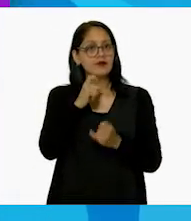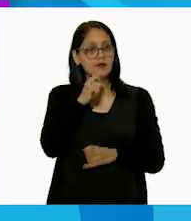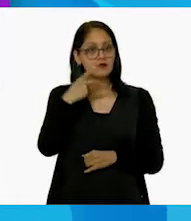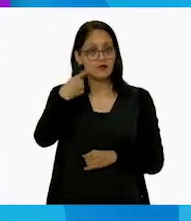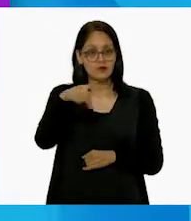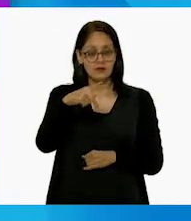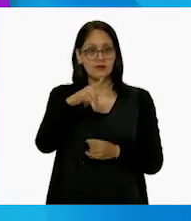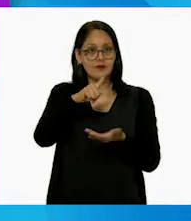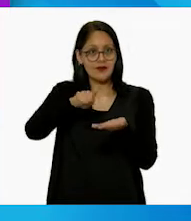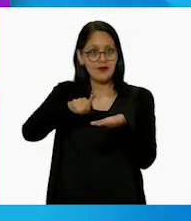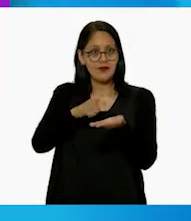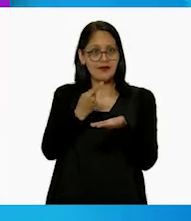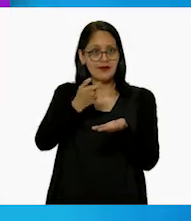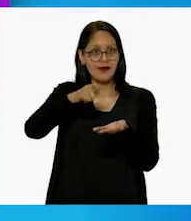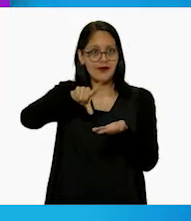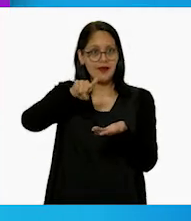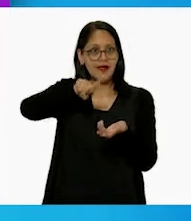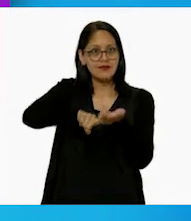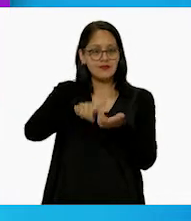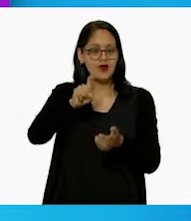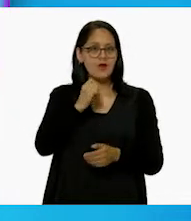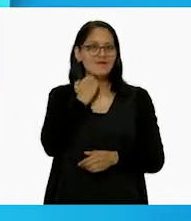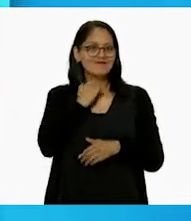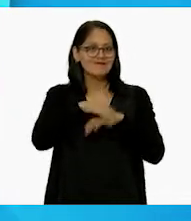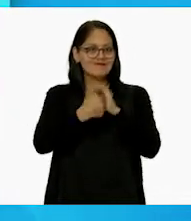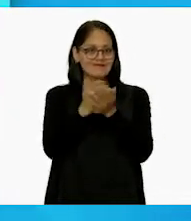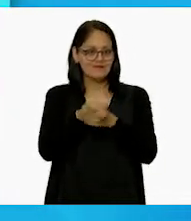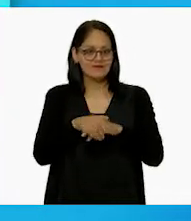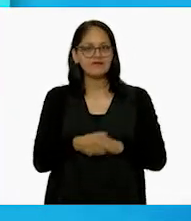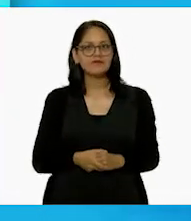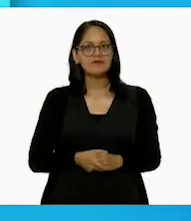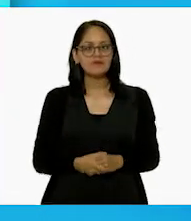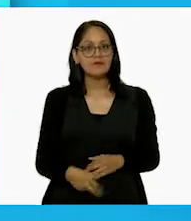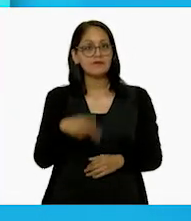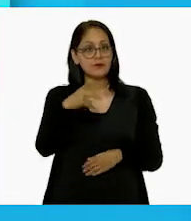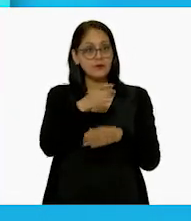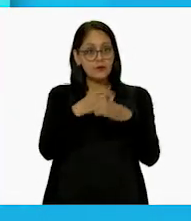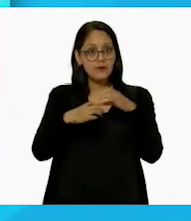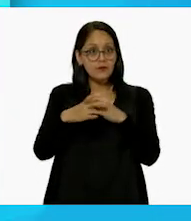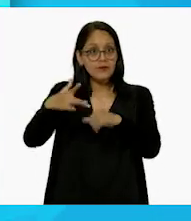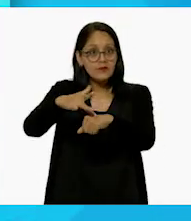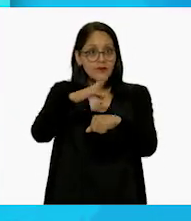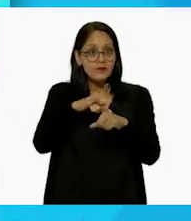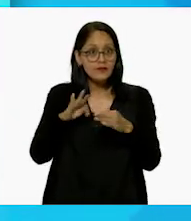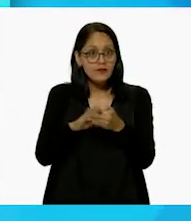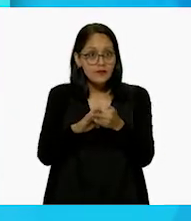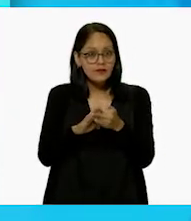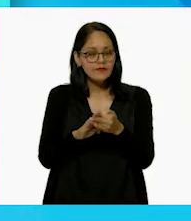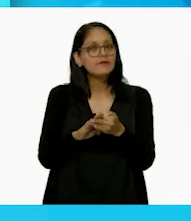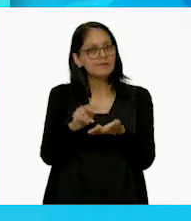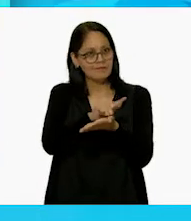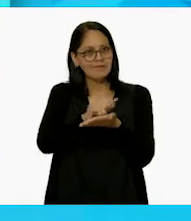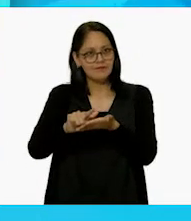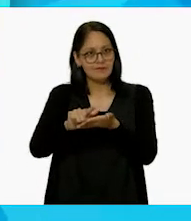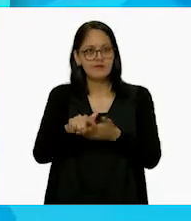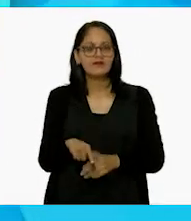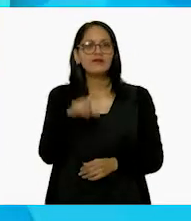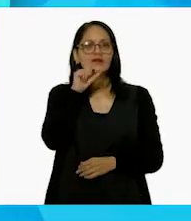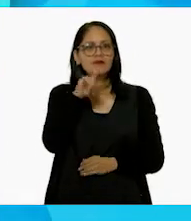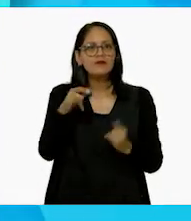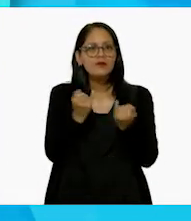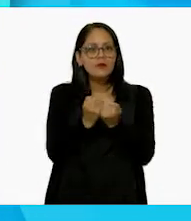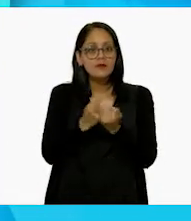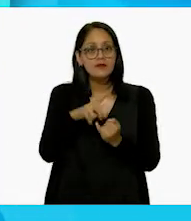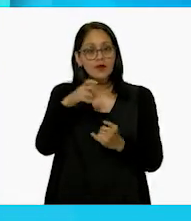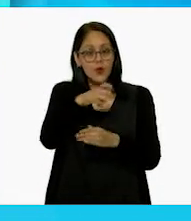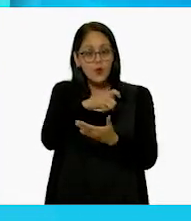aplica desinfectante a base de agua y alcohol. Desinfecta las superficies de los objetos que más utilizas. También